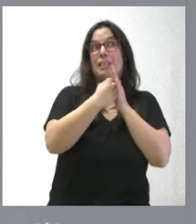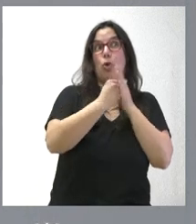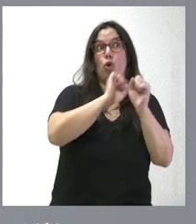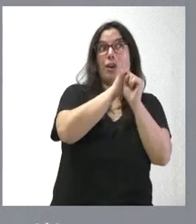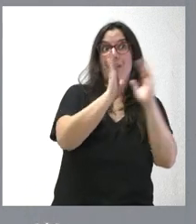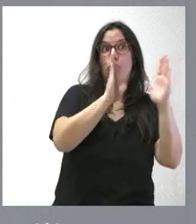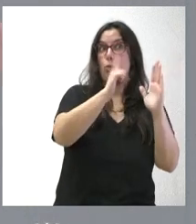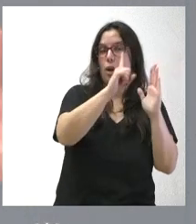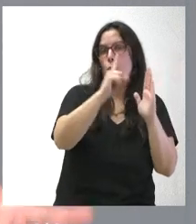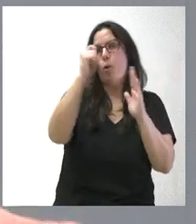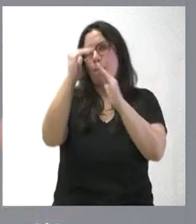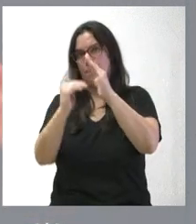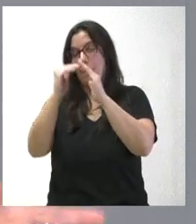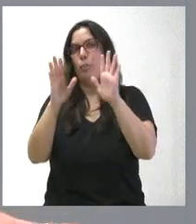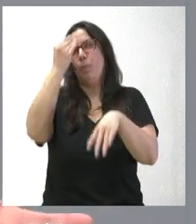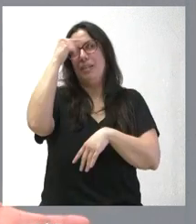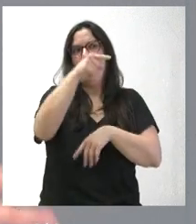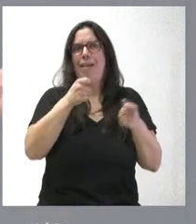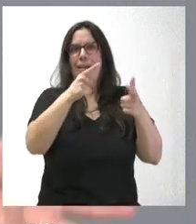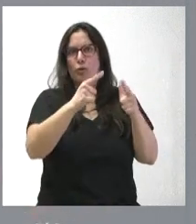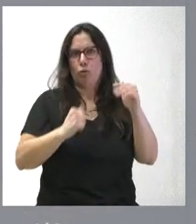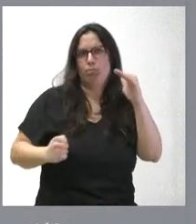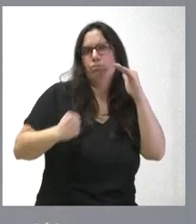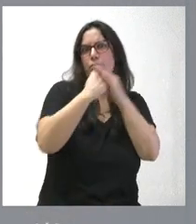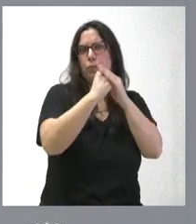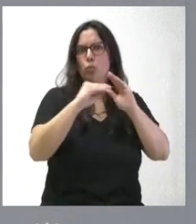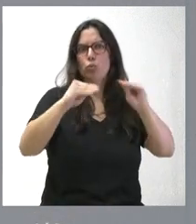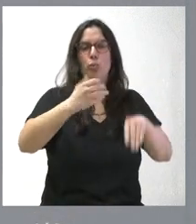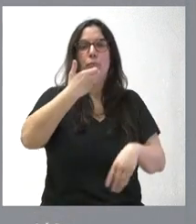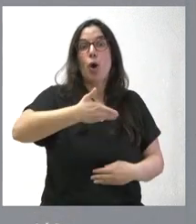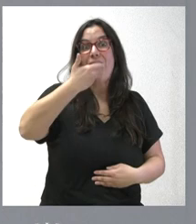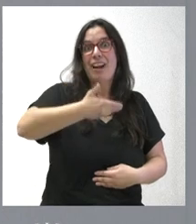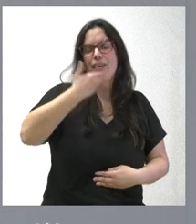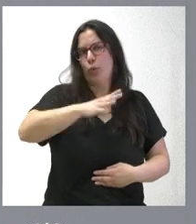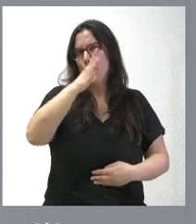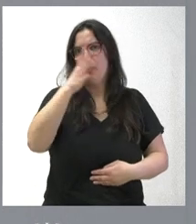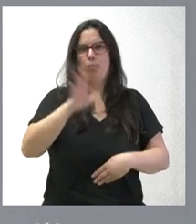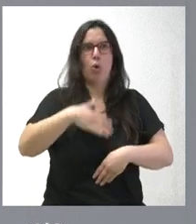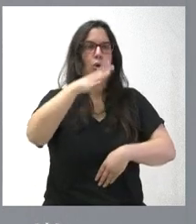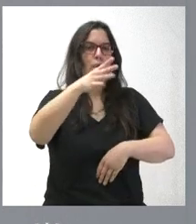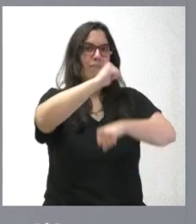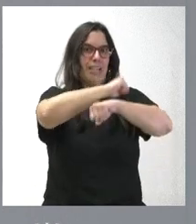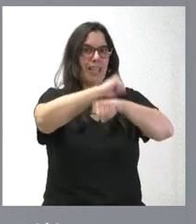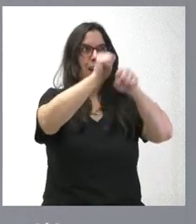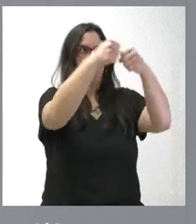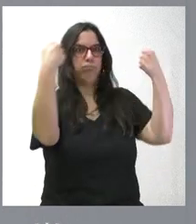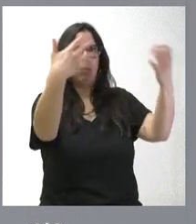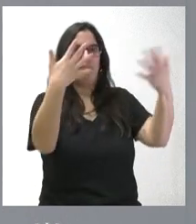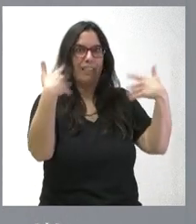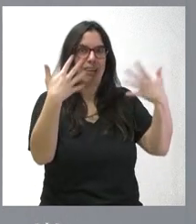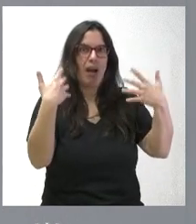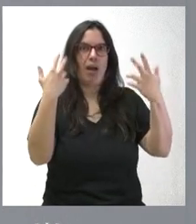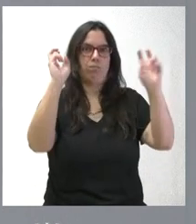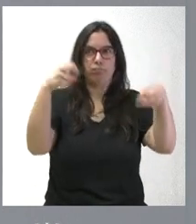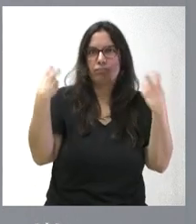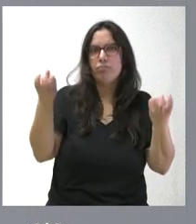tengan en cuenta que en aquel momento el gasto, por ejemplo, del suministro de calefacción fue especialmente alto. Era obligatorio ventilar las aulas,